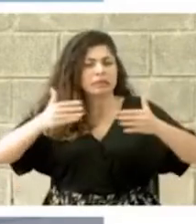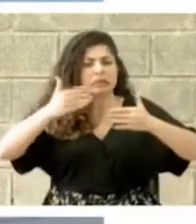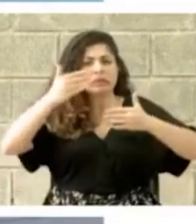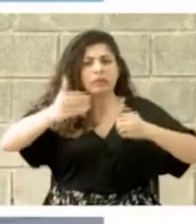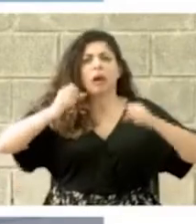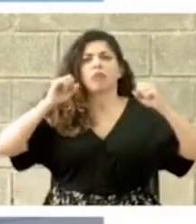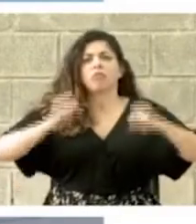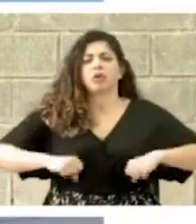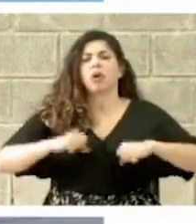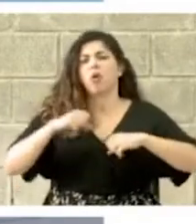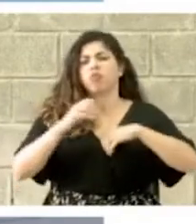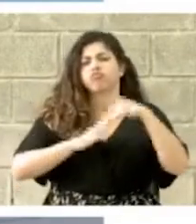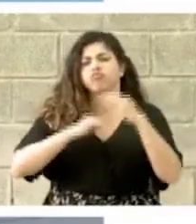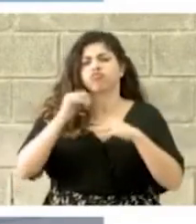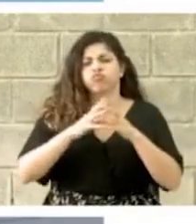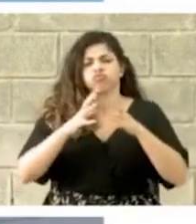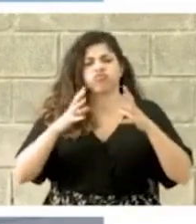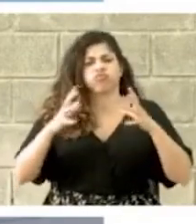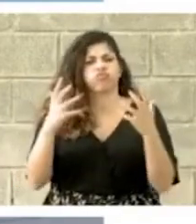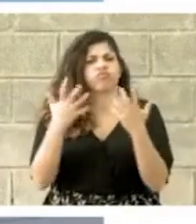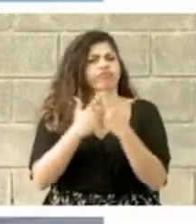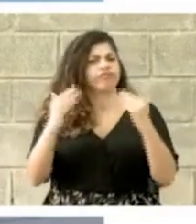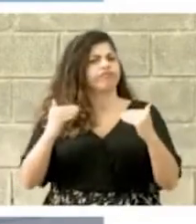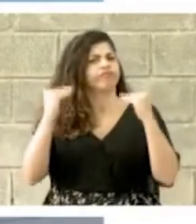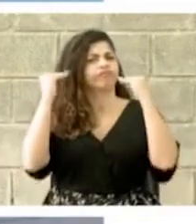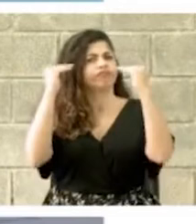una infraestructura de primer mundo.